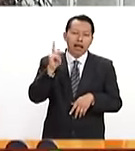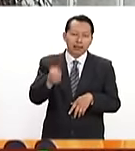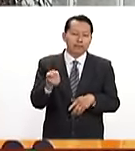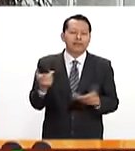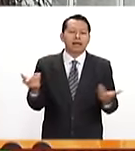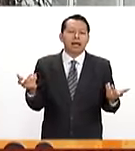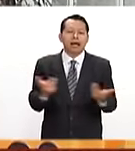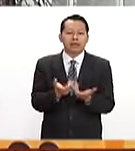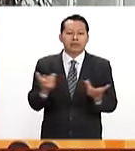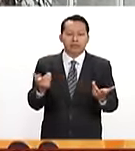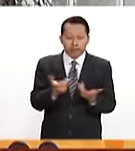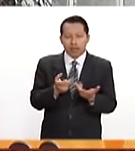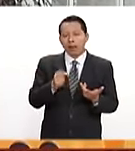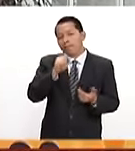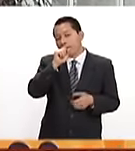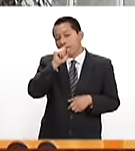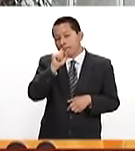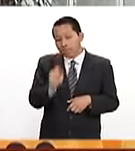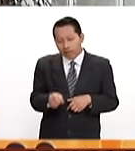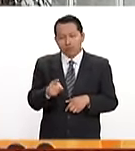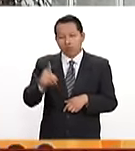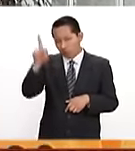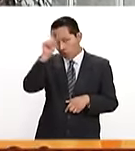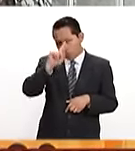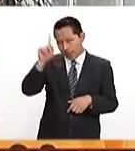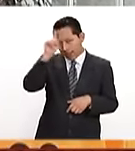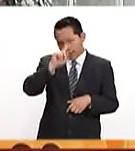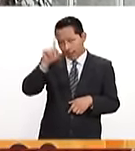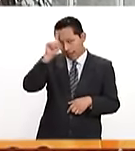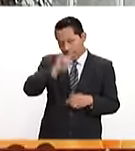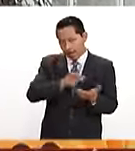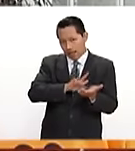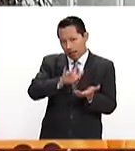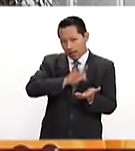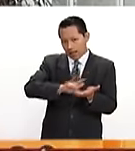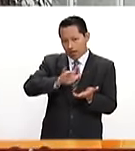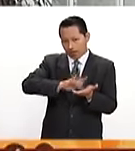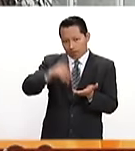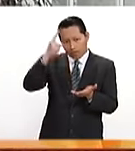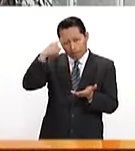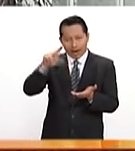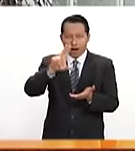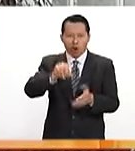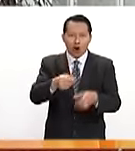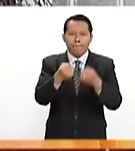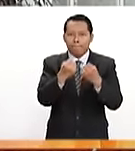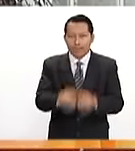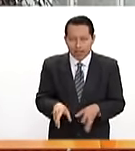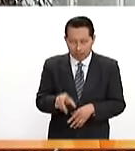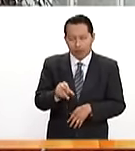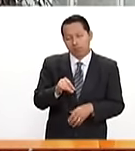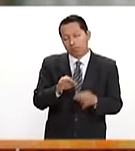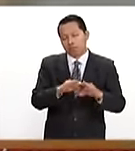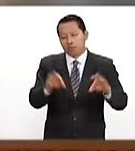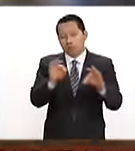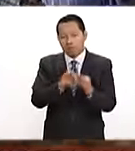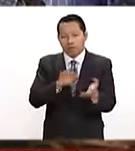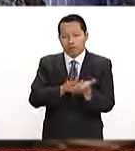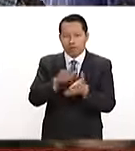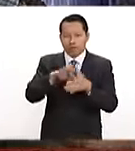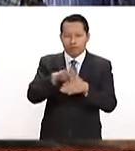que, pues guiarlos para que no se pierdan, digamos, así como que seamos la ayuda que necesitan.